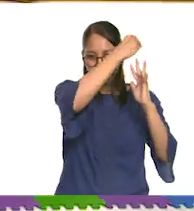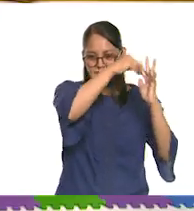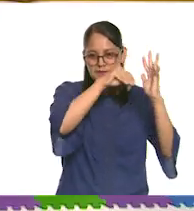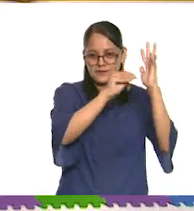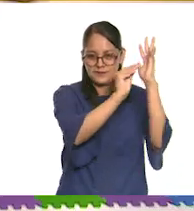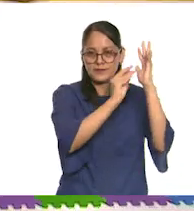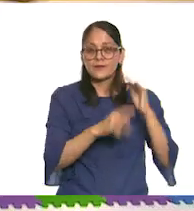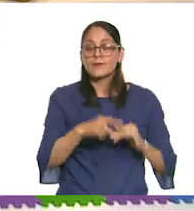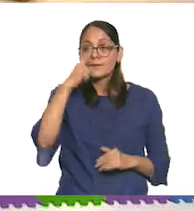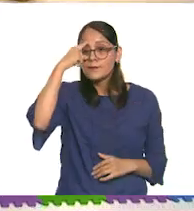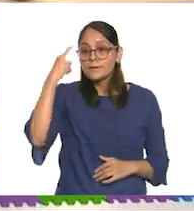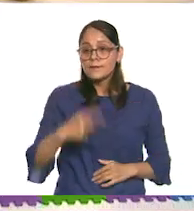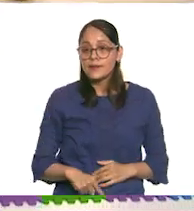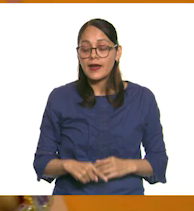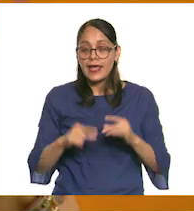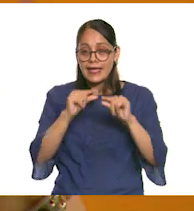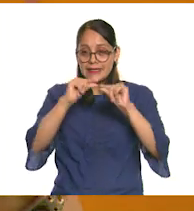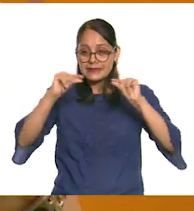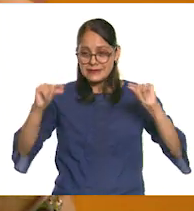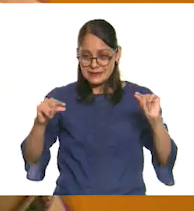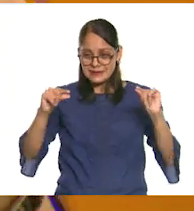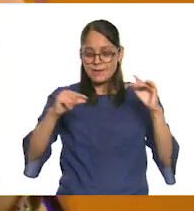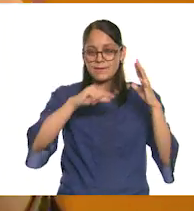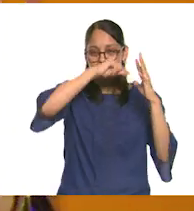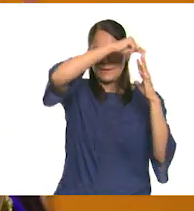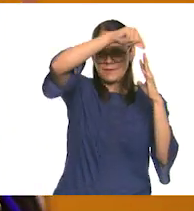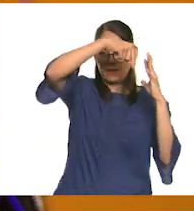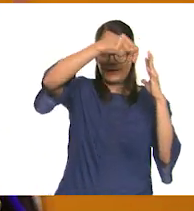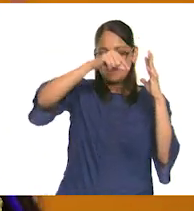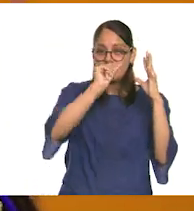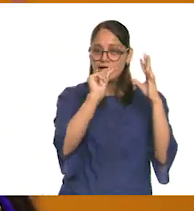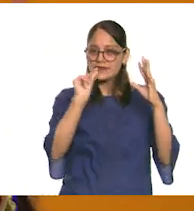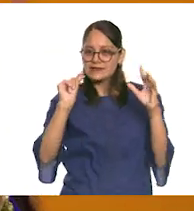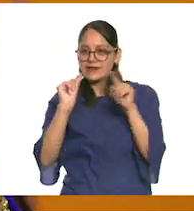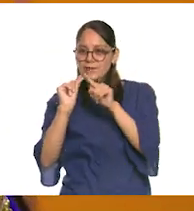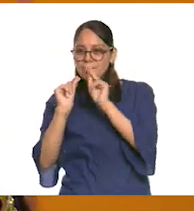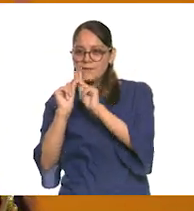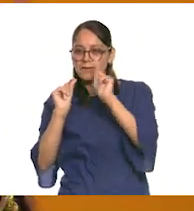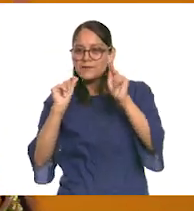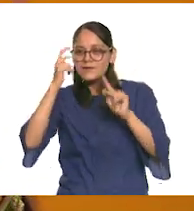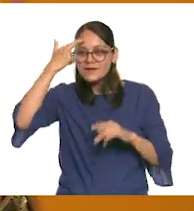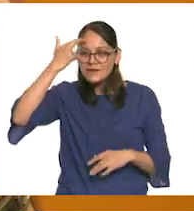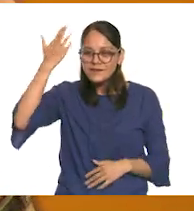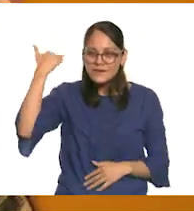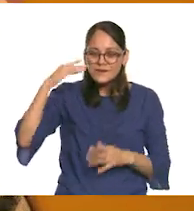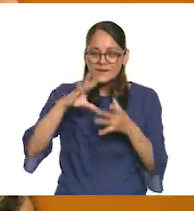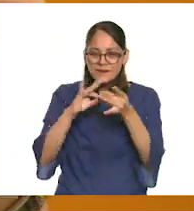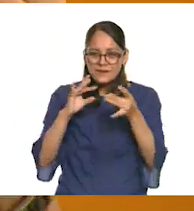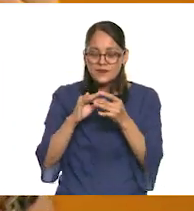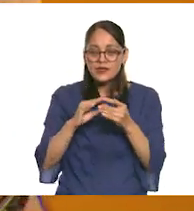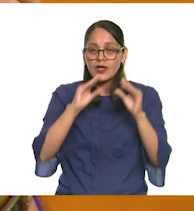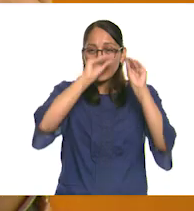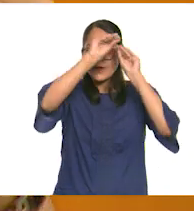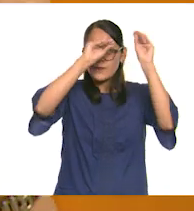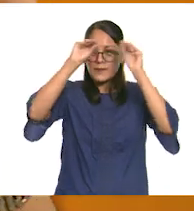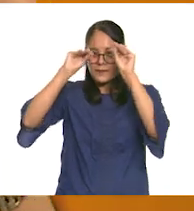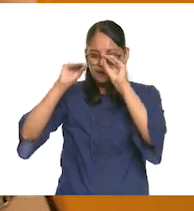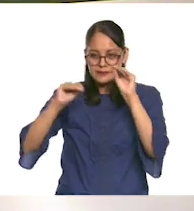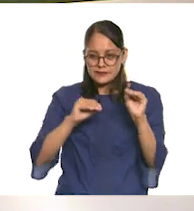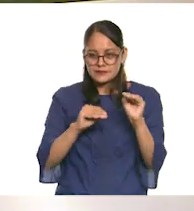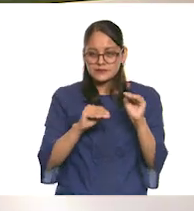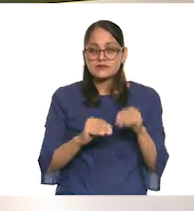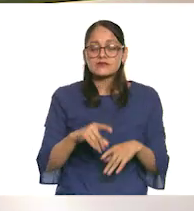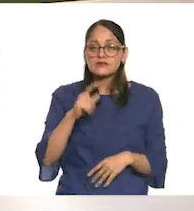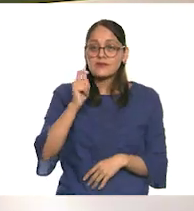para que el estambre también simboliza como otro elemento. Acuérdense de algo muy importante de las instalaciones, niñas y niños,